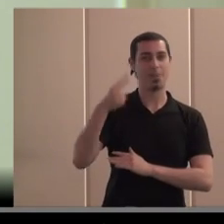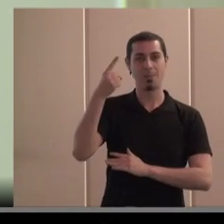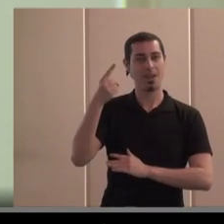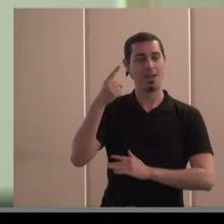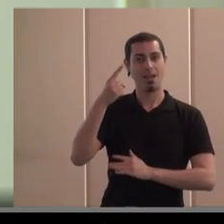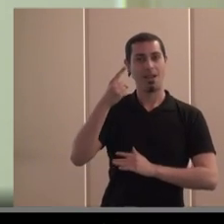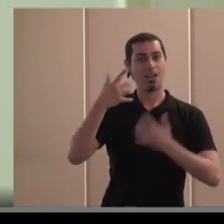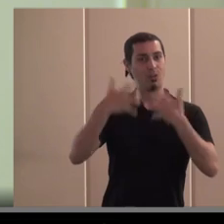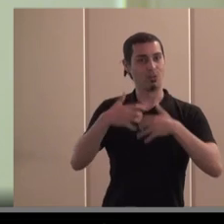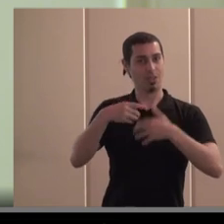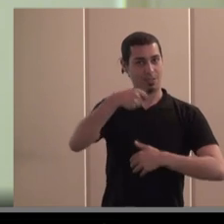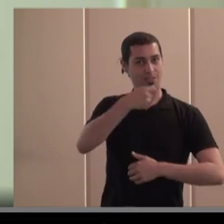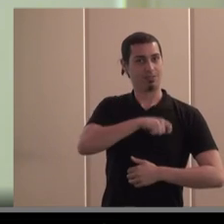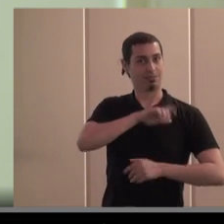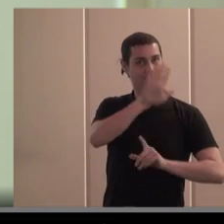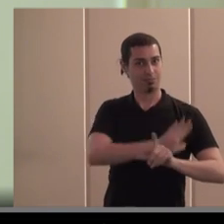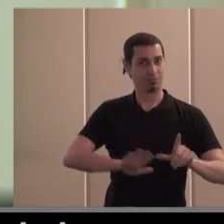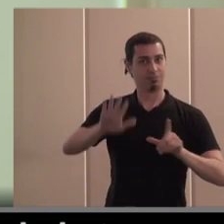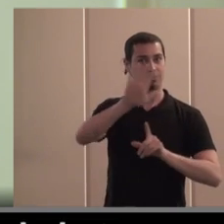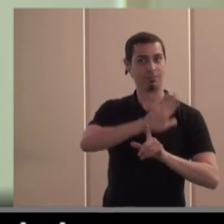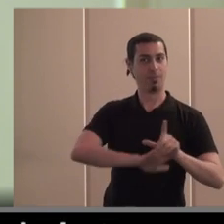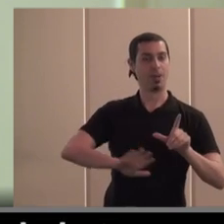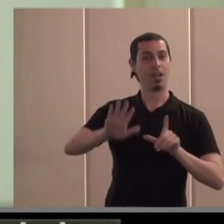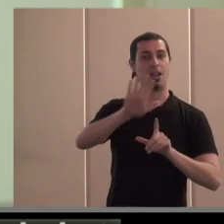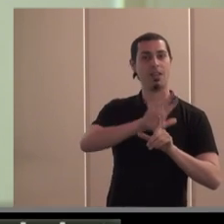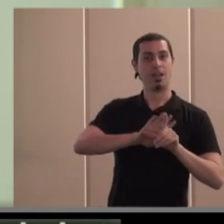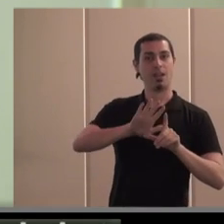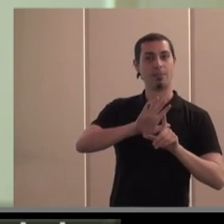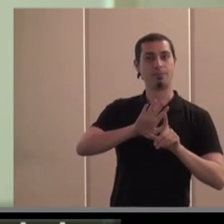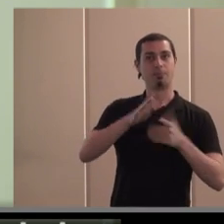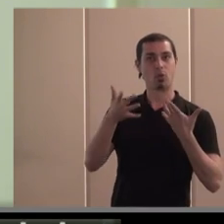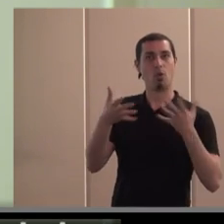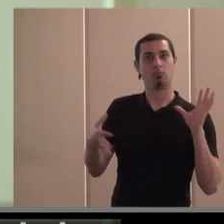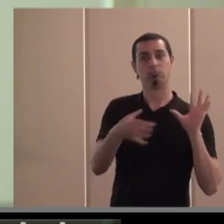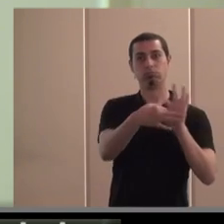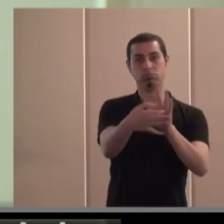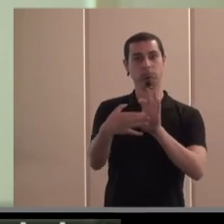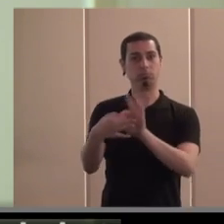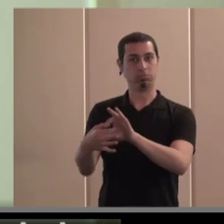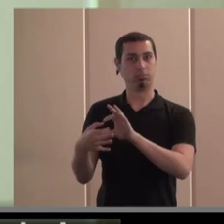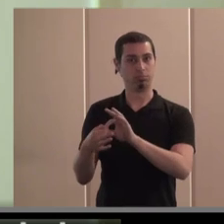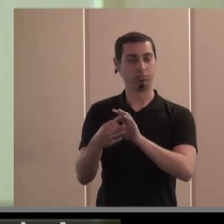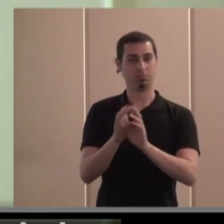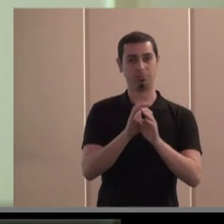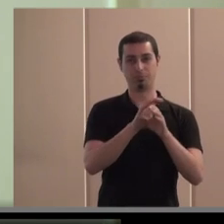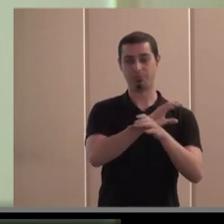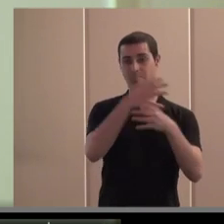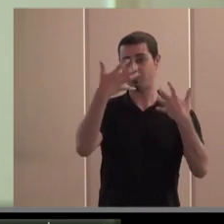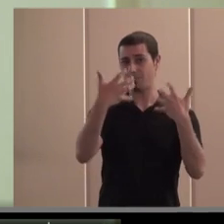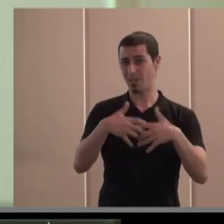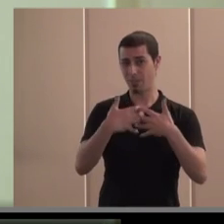del país o en competencia con las industrias punta del